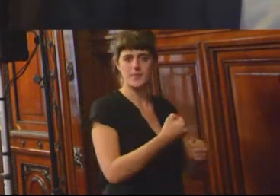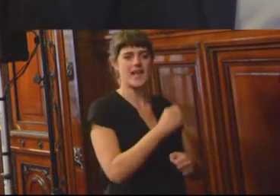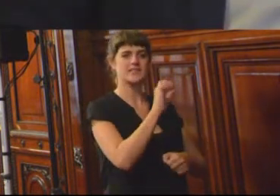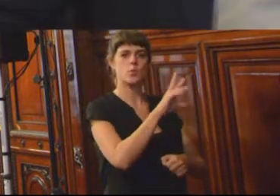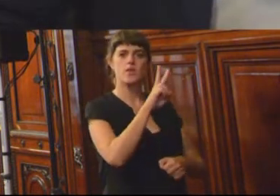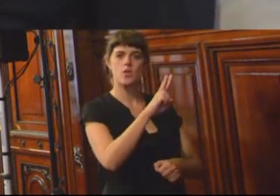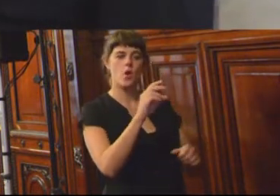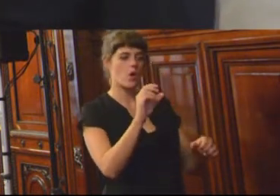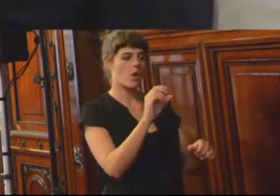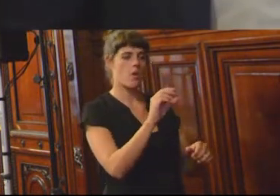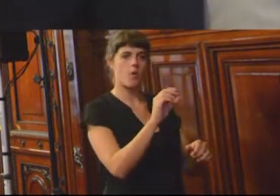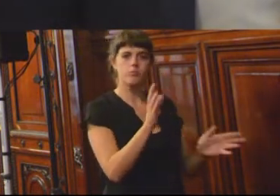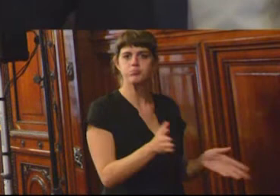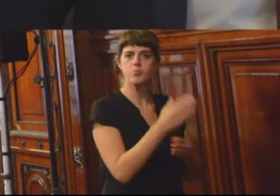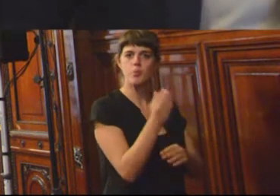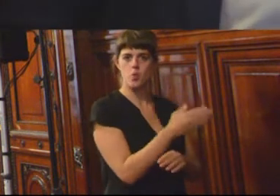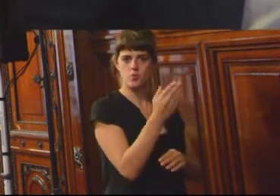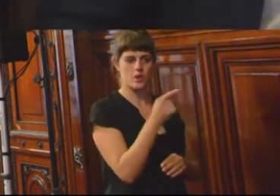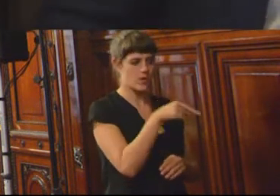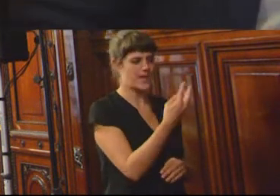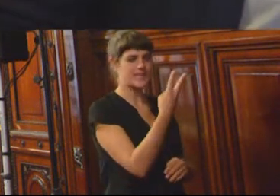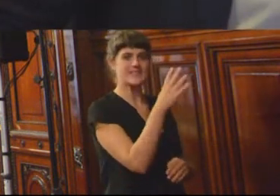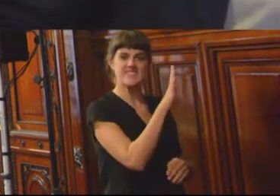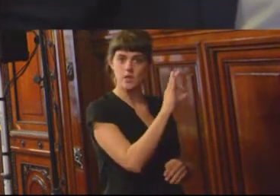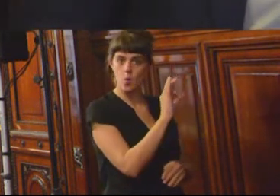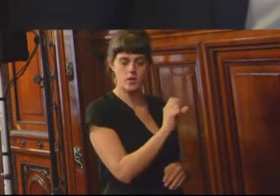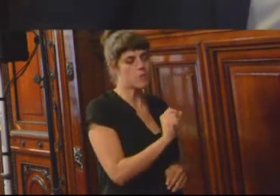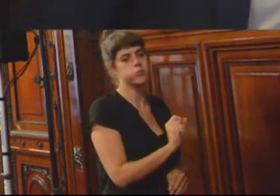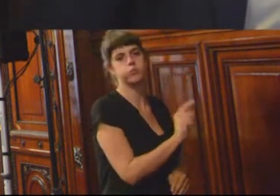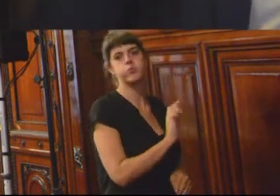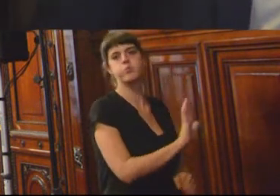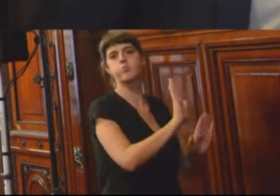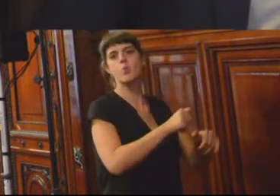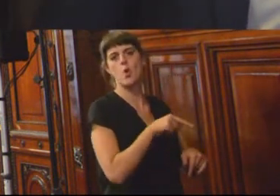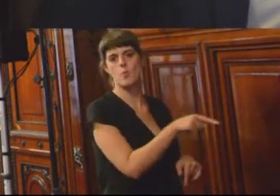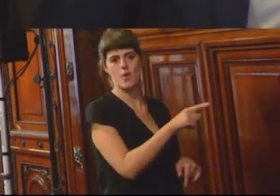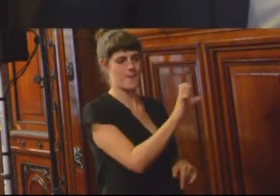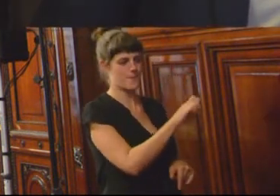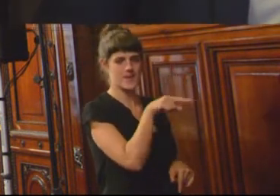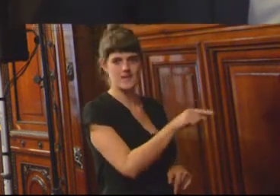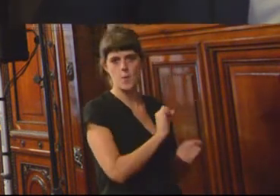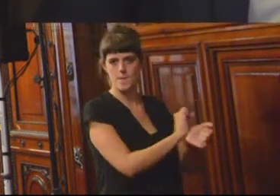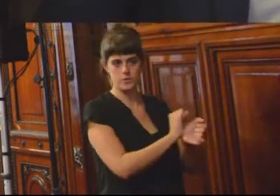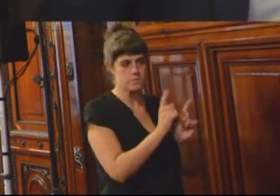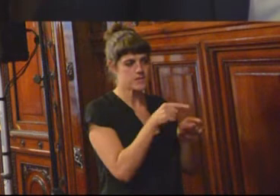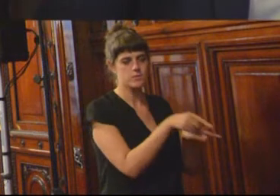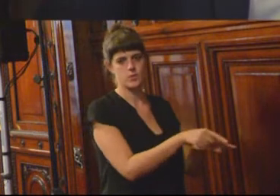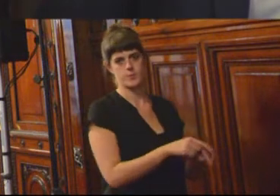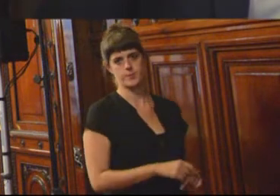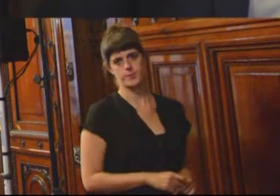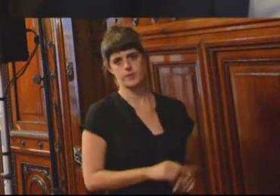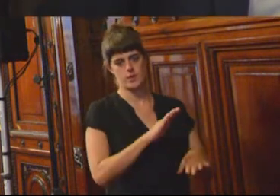productivos, el cual 50 son de ellos mismos. Ellos son los empresarios de sus situaciones.